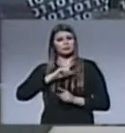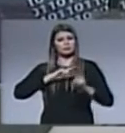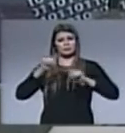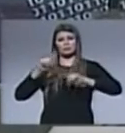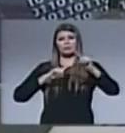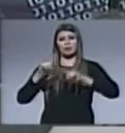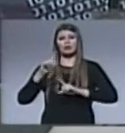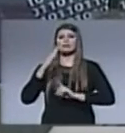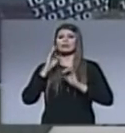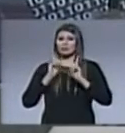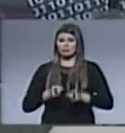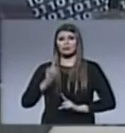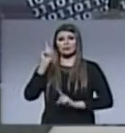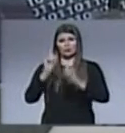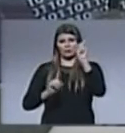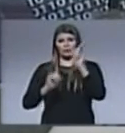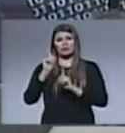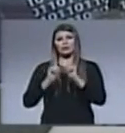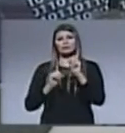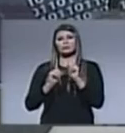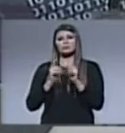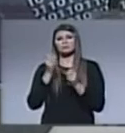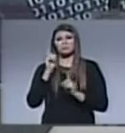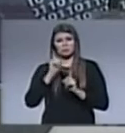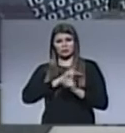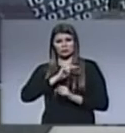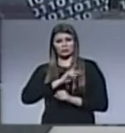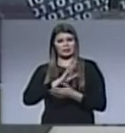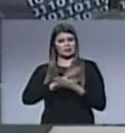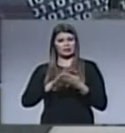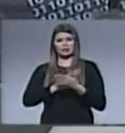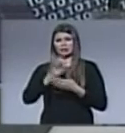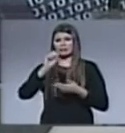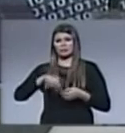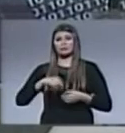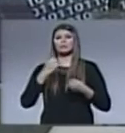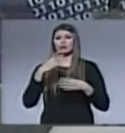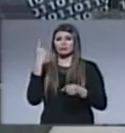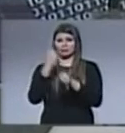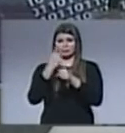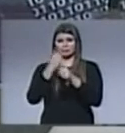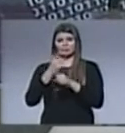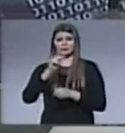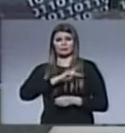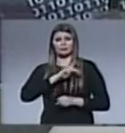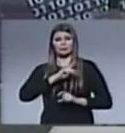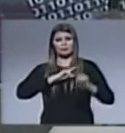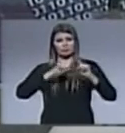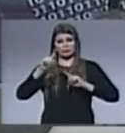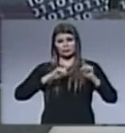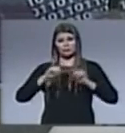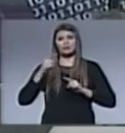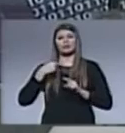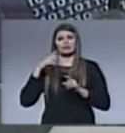y algunos criterios acerca de lo que no debe hacer. Primero, el líder espiritual puede